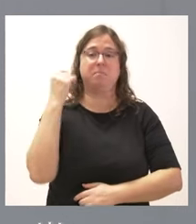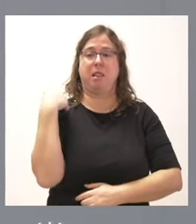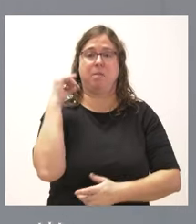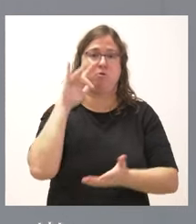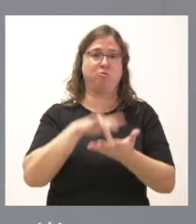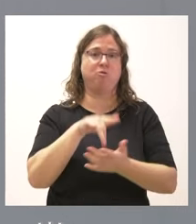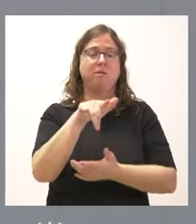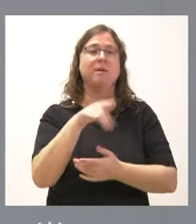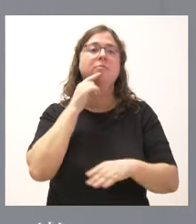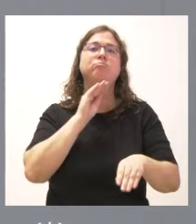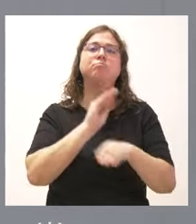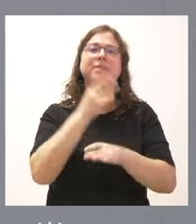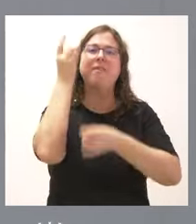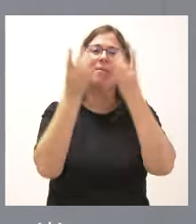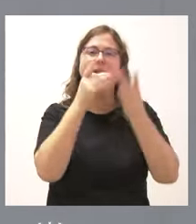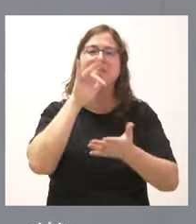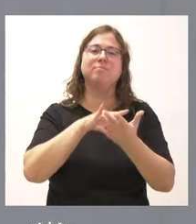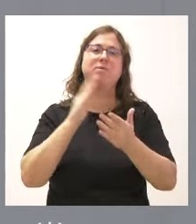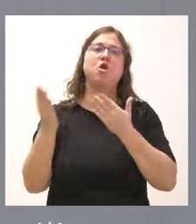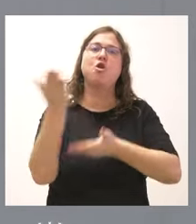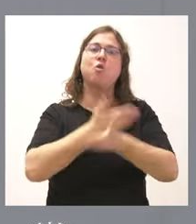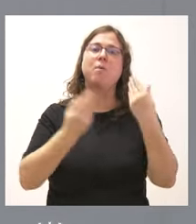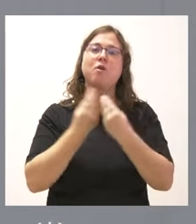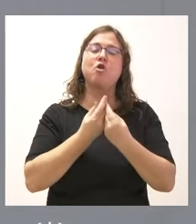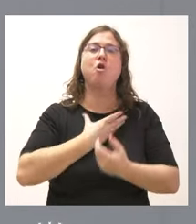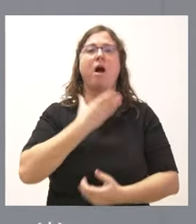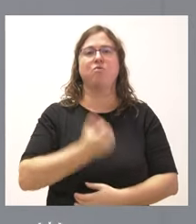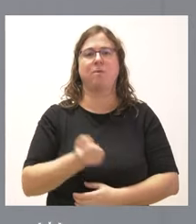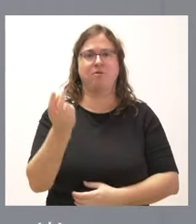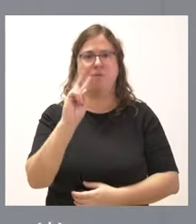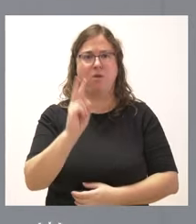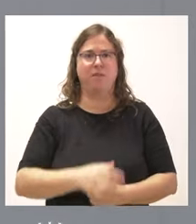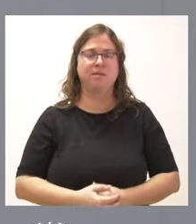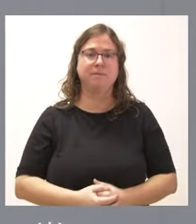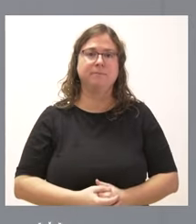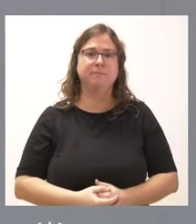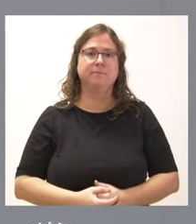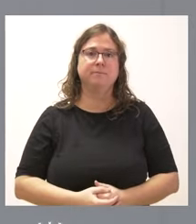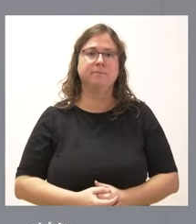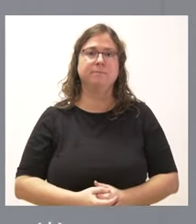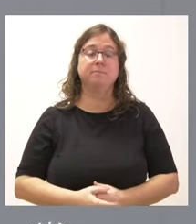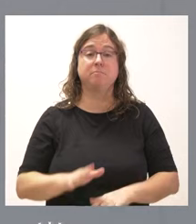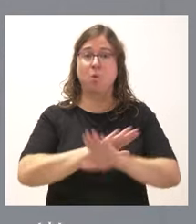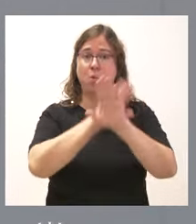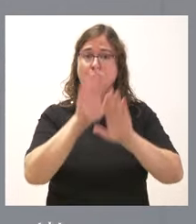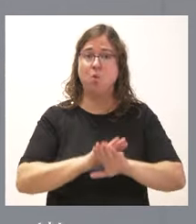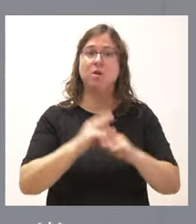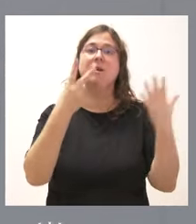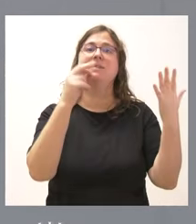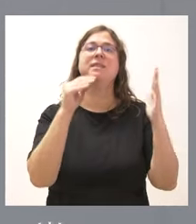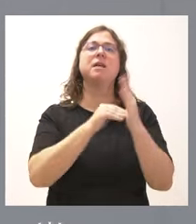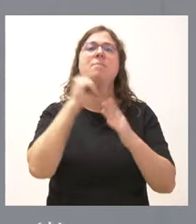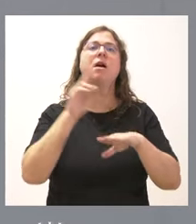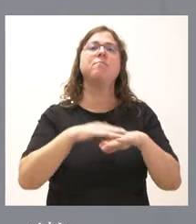Se trata de financiar las actividades de estas actuaciones en colaboración con el Ayuntamiento de Valladolid. Y, finalmente, 70.000 euros para la